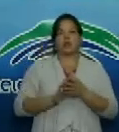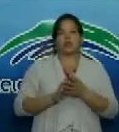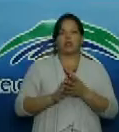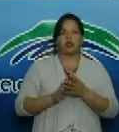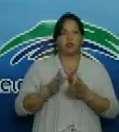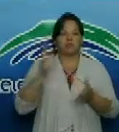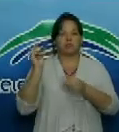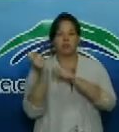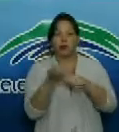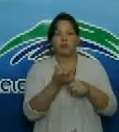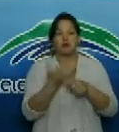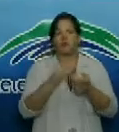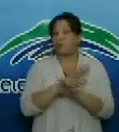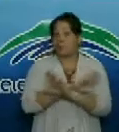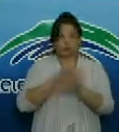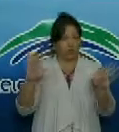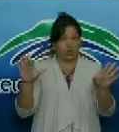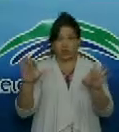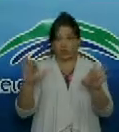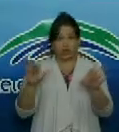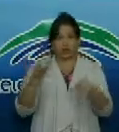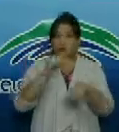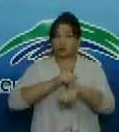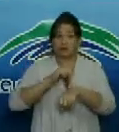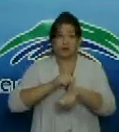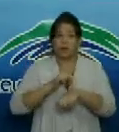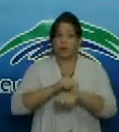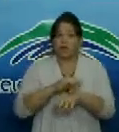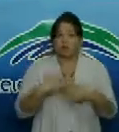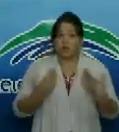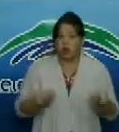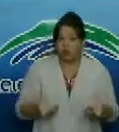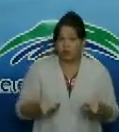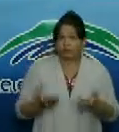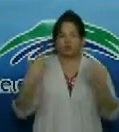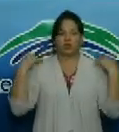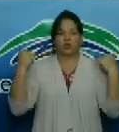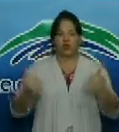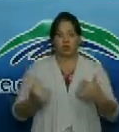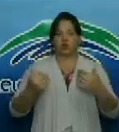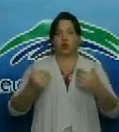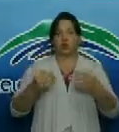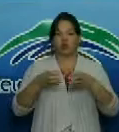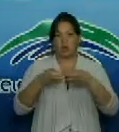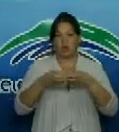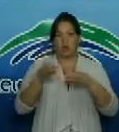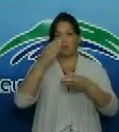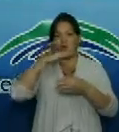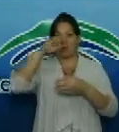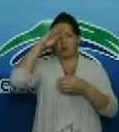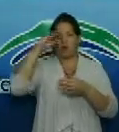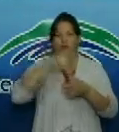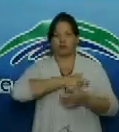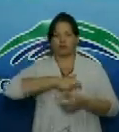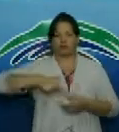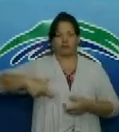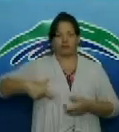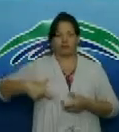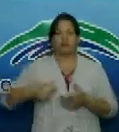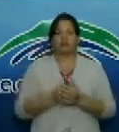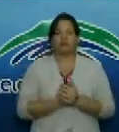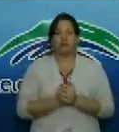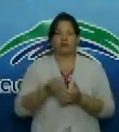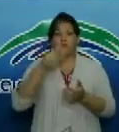por supuesto pero que ya desde ese momento pase a ser el director del equipo Cuba porque usted sabe que todavía en Cuba el